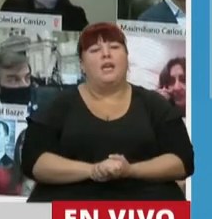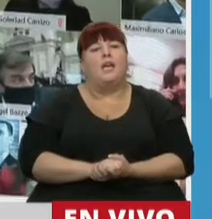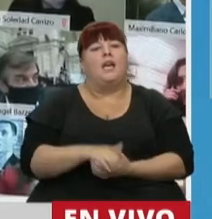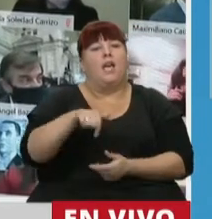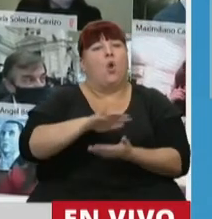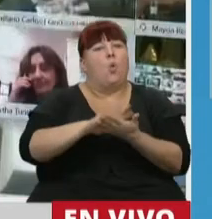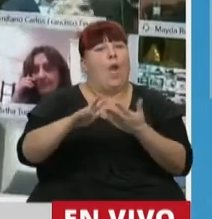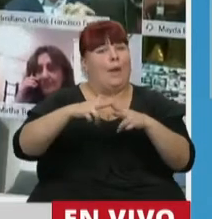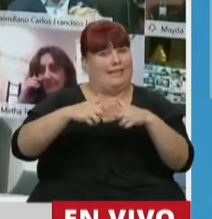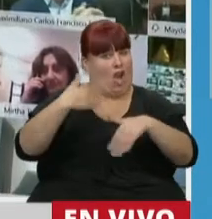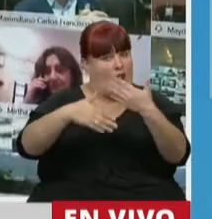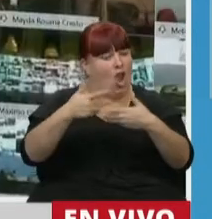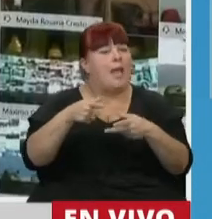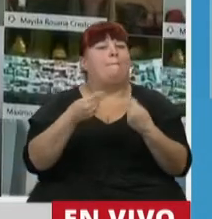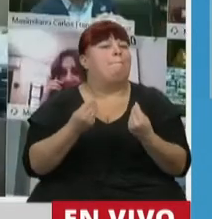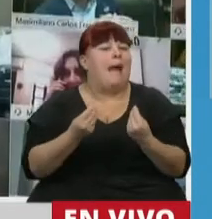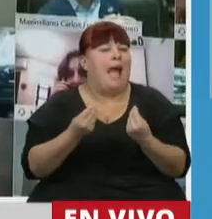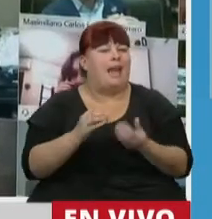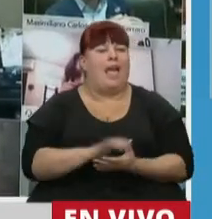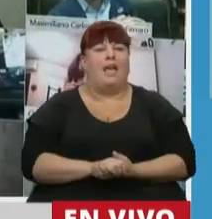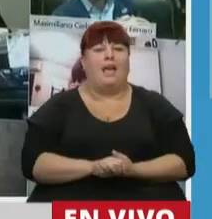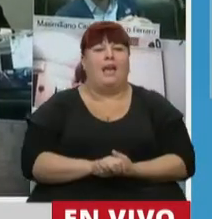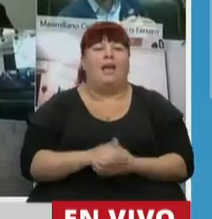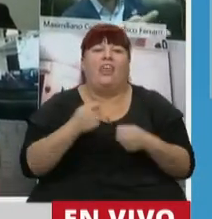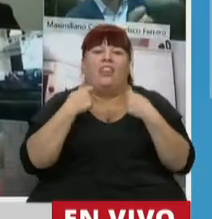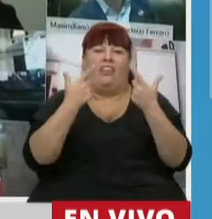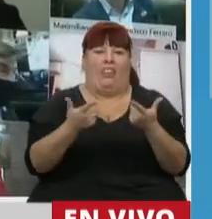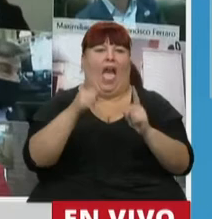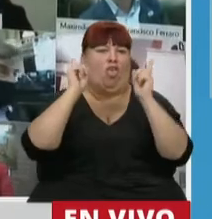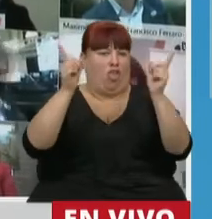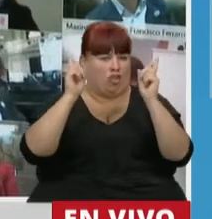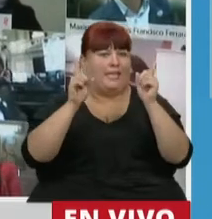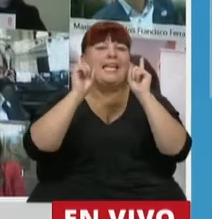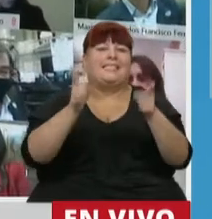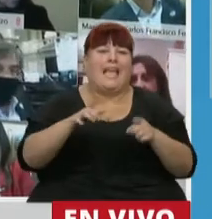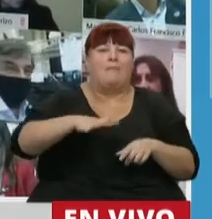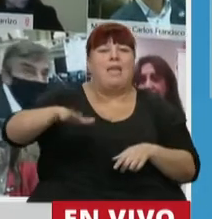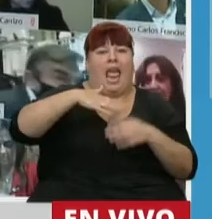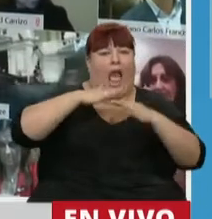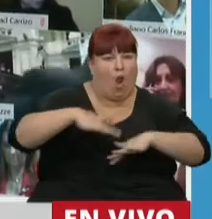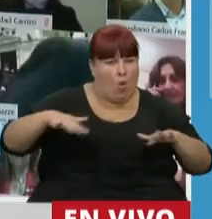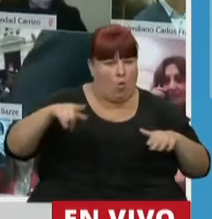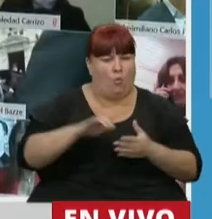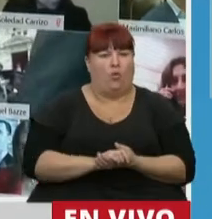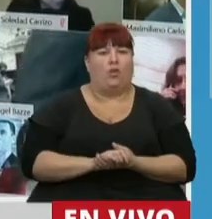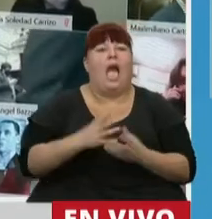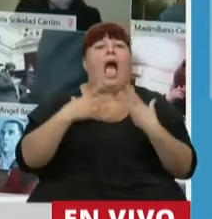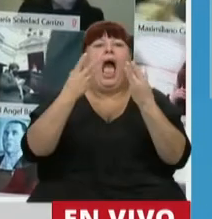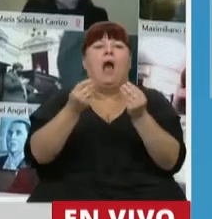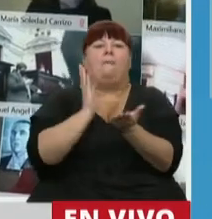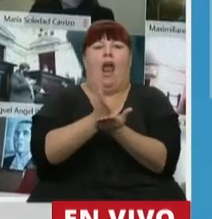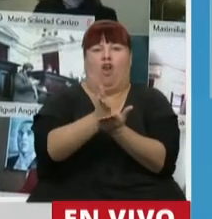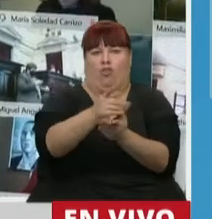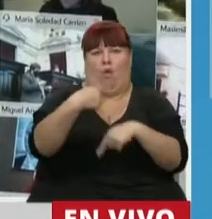estas nuevas tecnologías lo que pretendemos es que estén a disposición del docente y de la comunidad educativa, ayudando a la